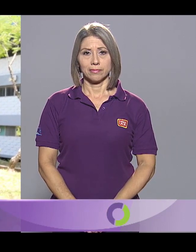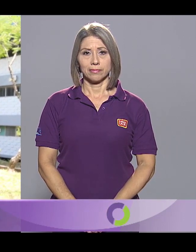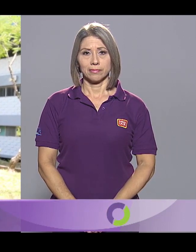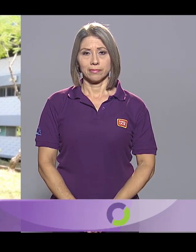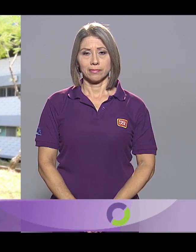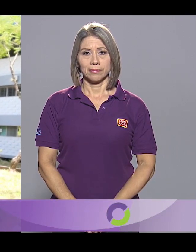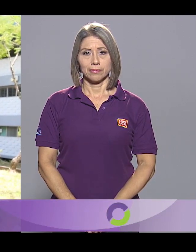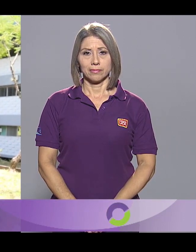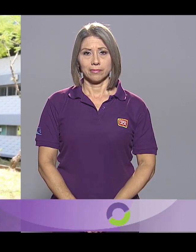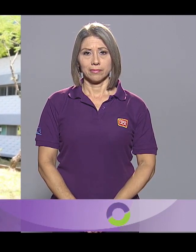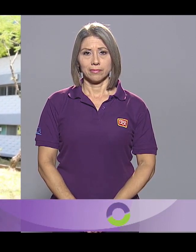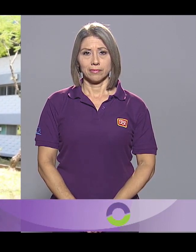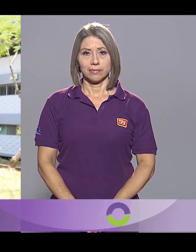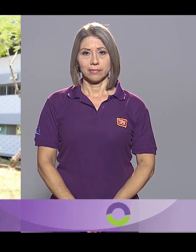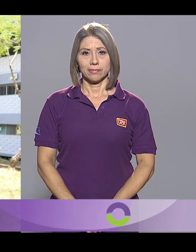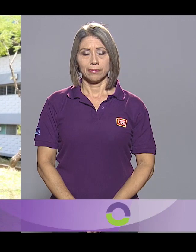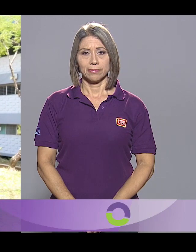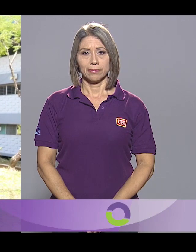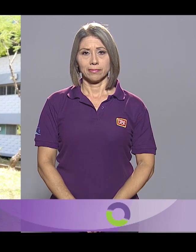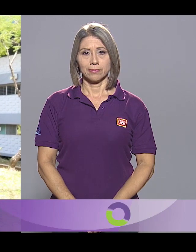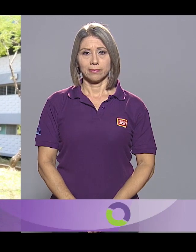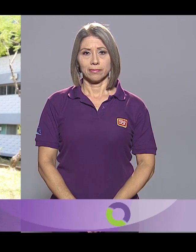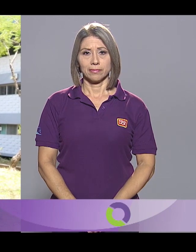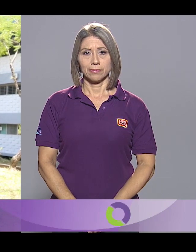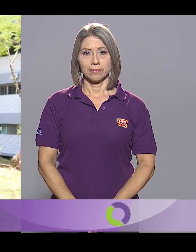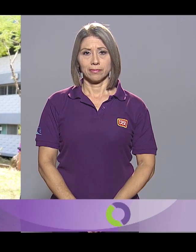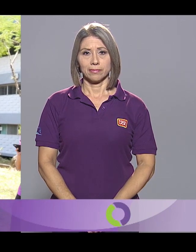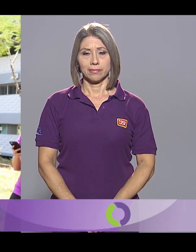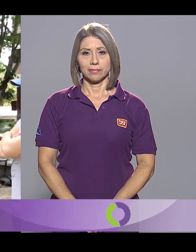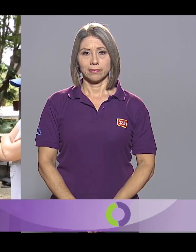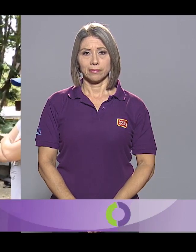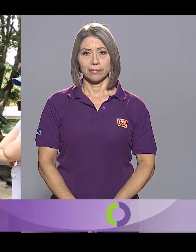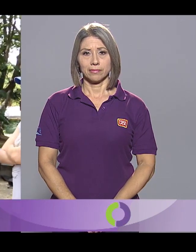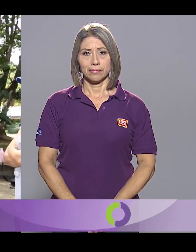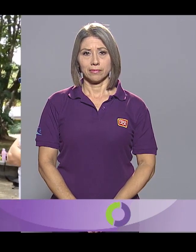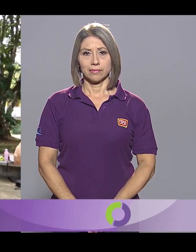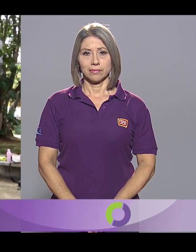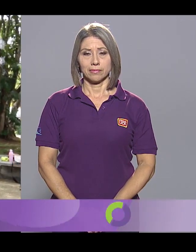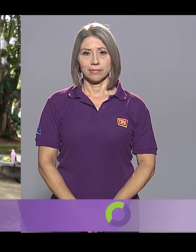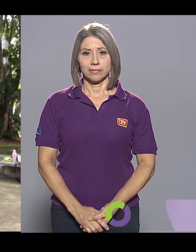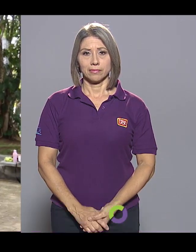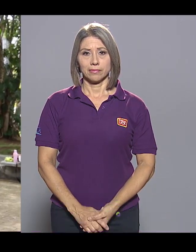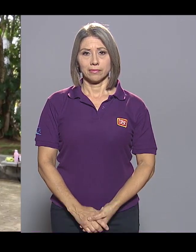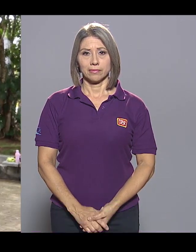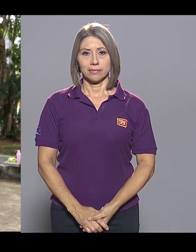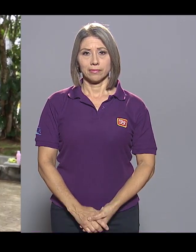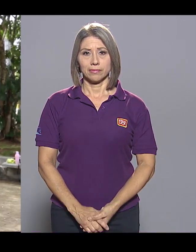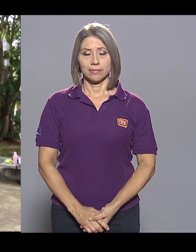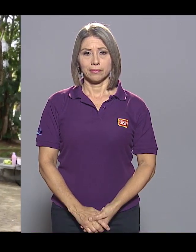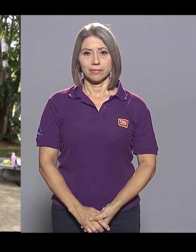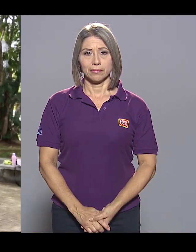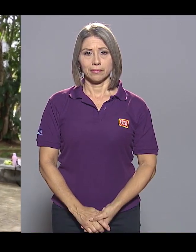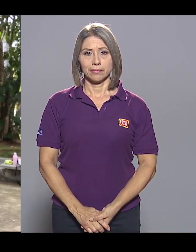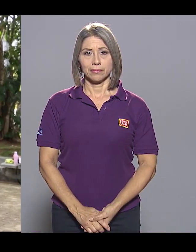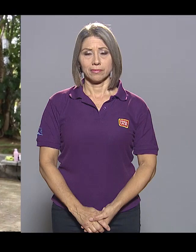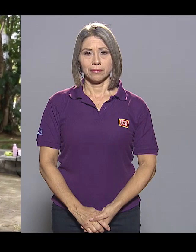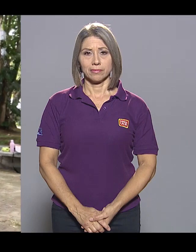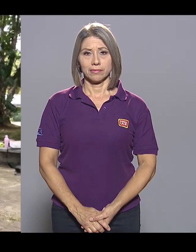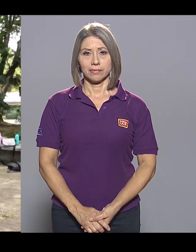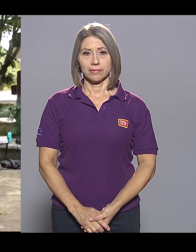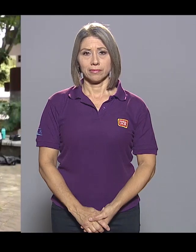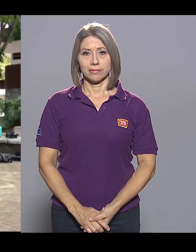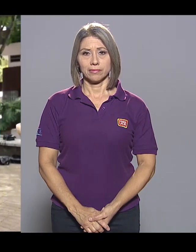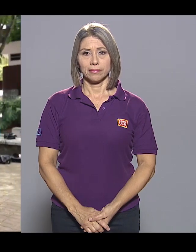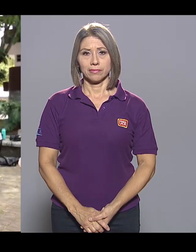Entonces, en este tipo de taller presencial, con la presencia de intérprete de Lesko, podemos comprender claramente y